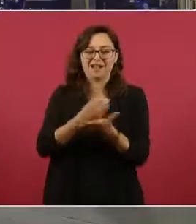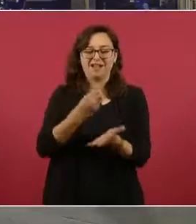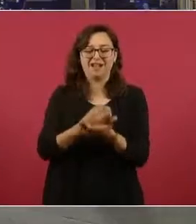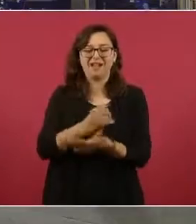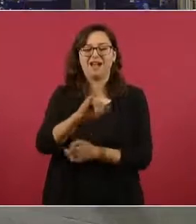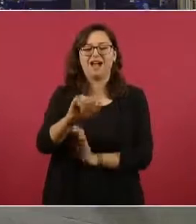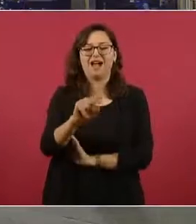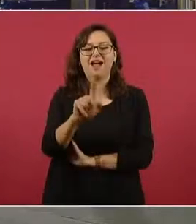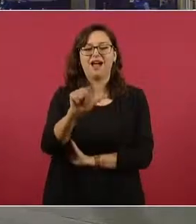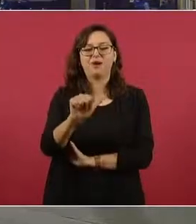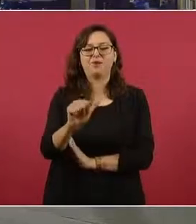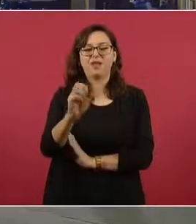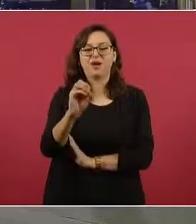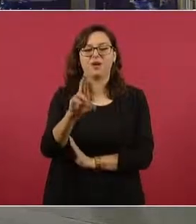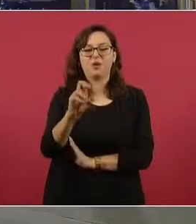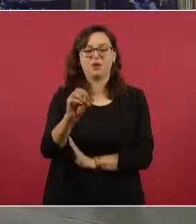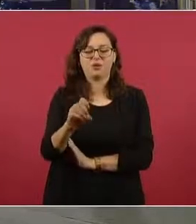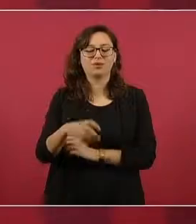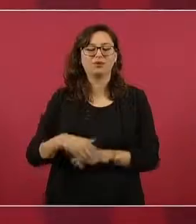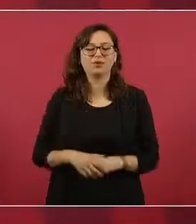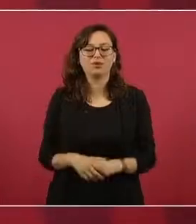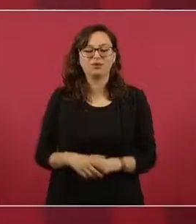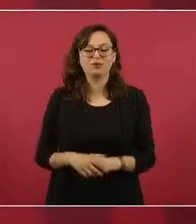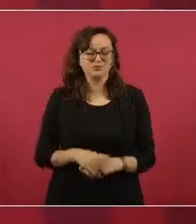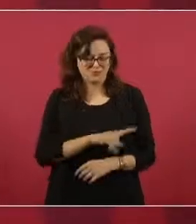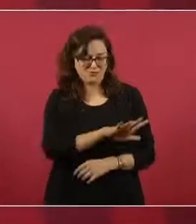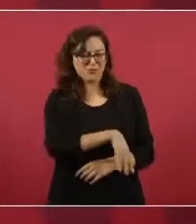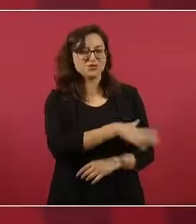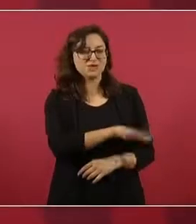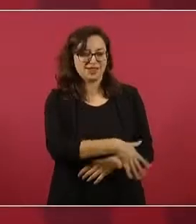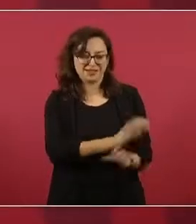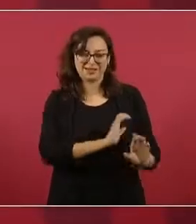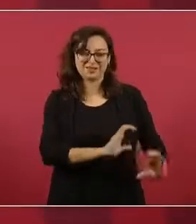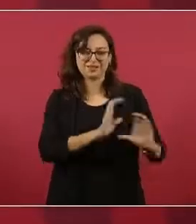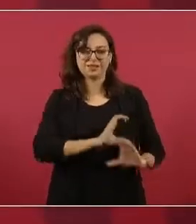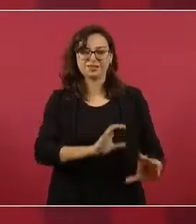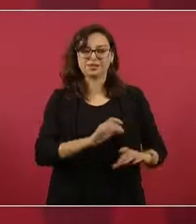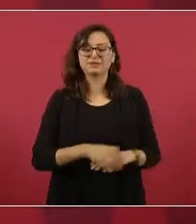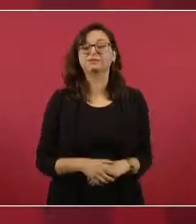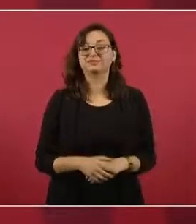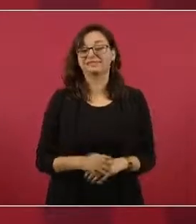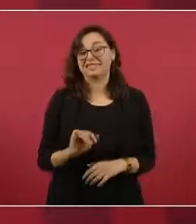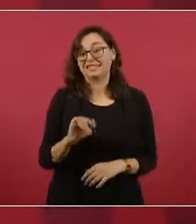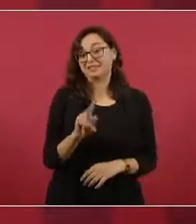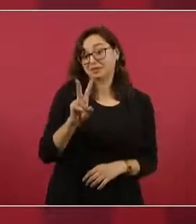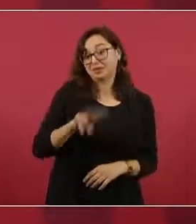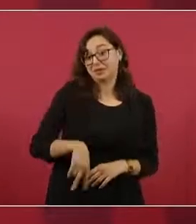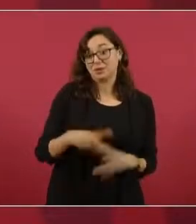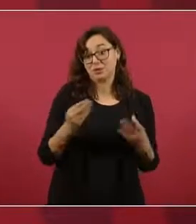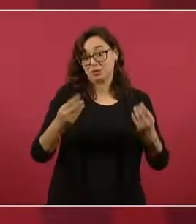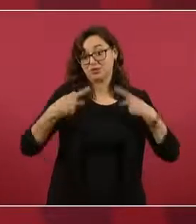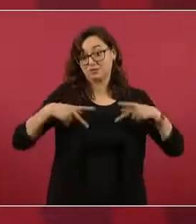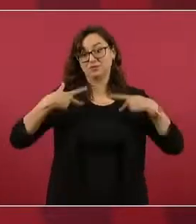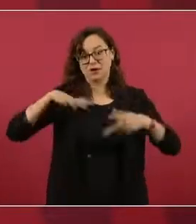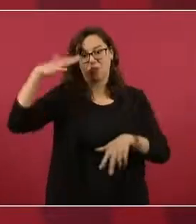Pero hay muchos papás o gente grande que quiere venir y